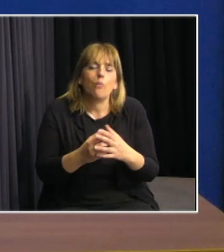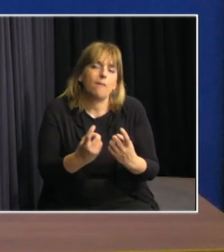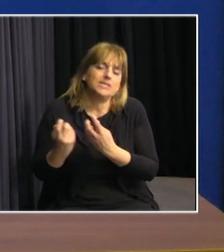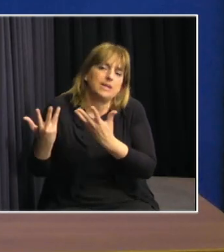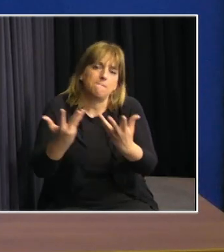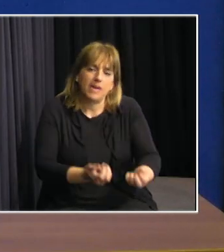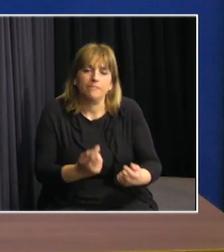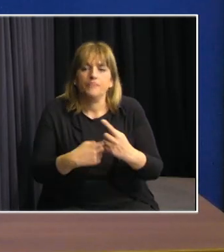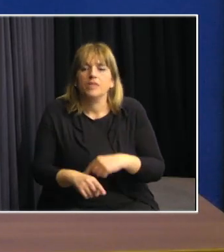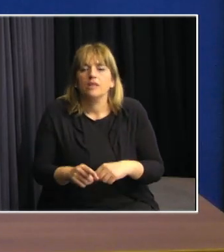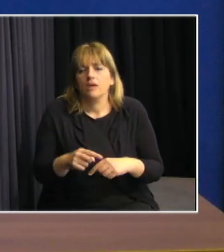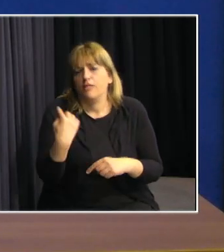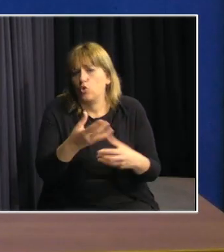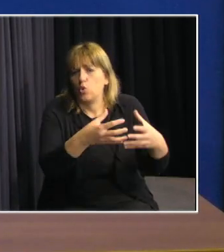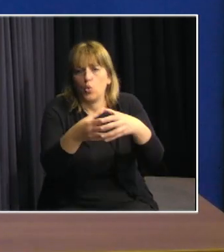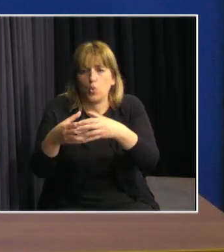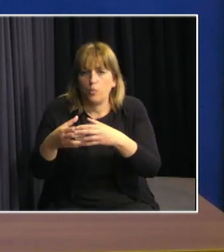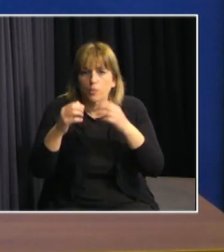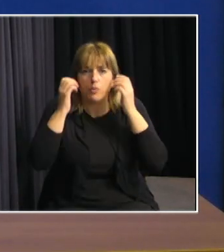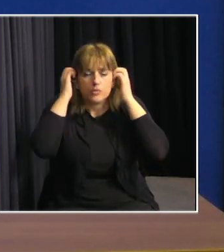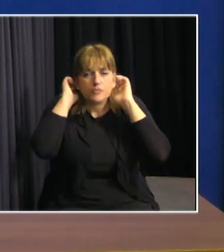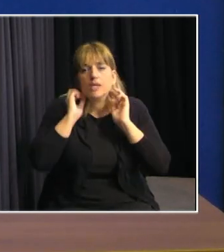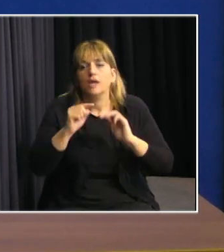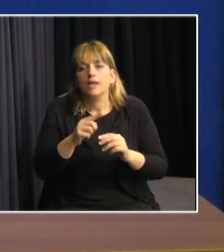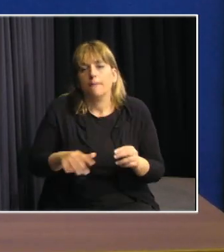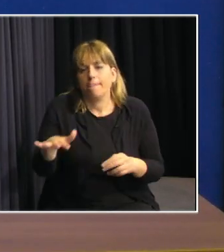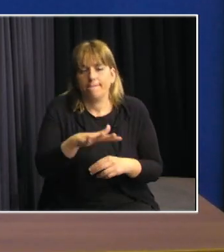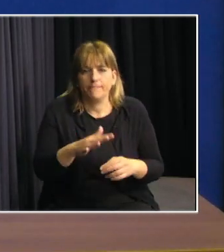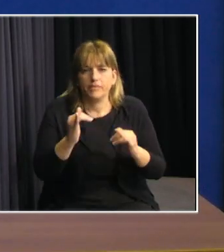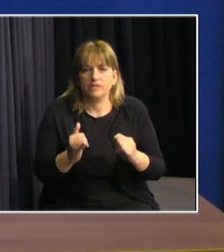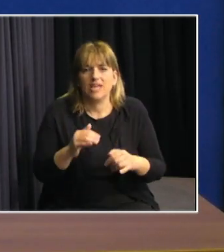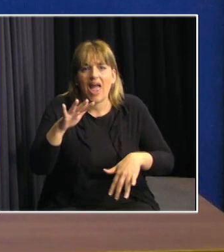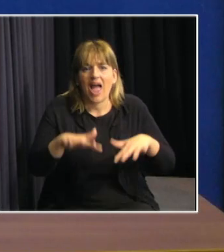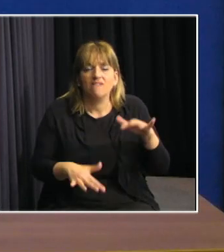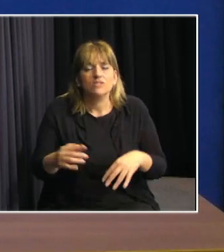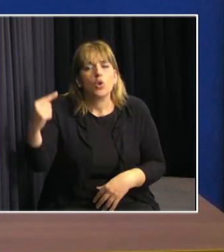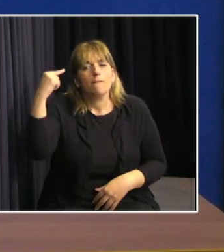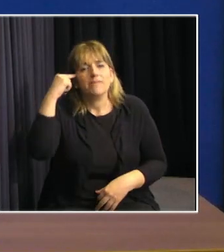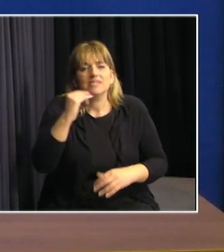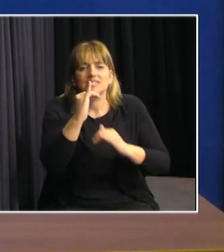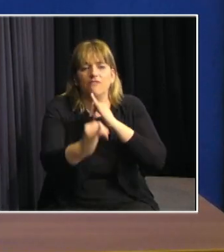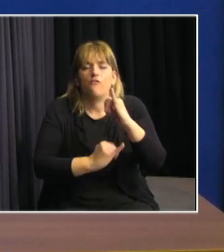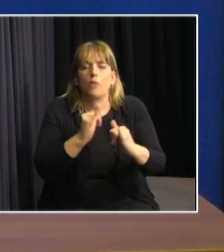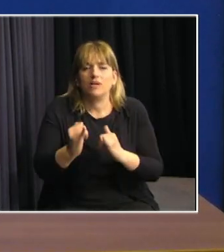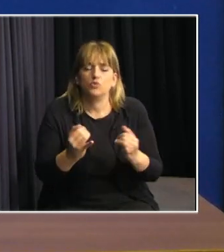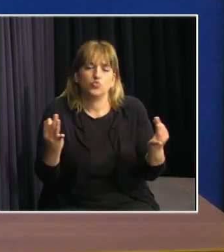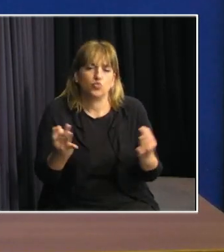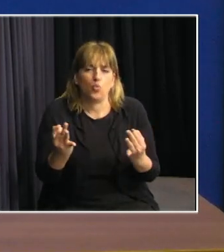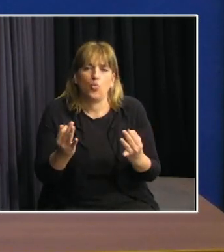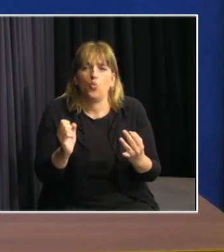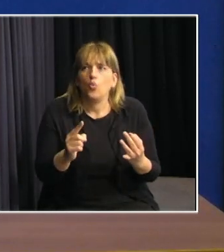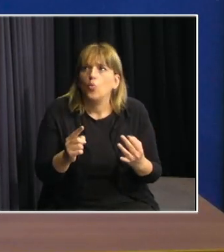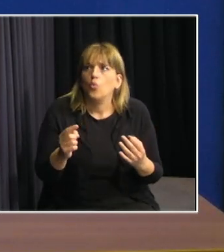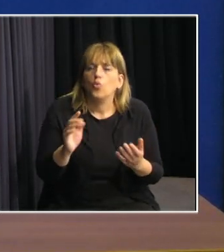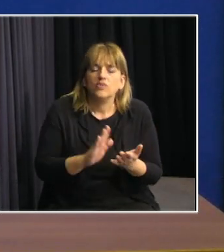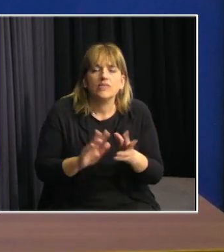entre otros cometidos. Y en este caso, a veces uno piensa en la información veraz referida a